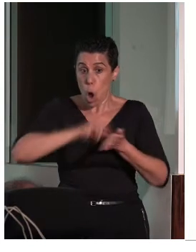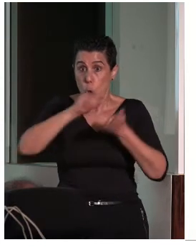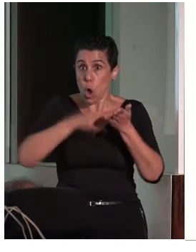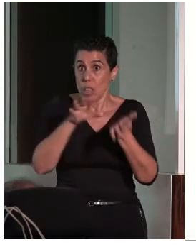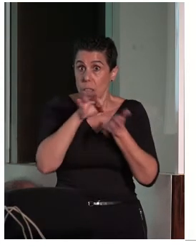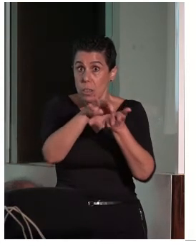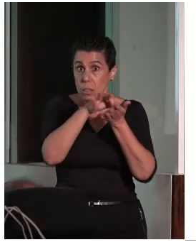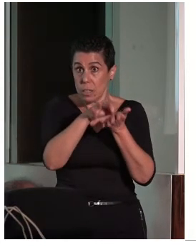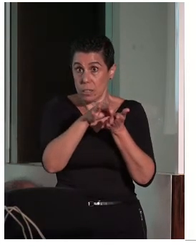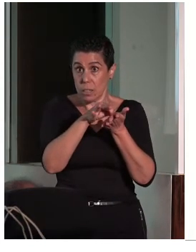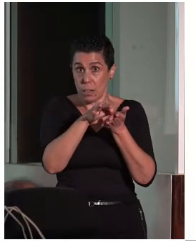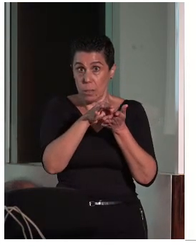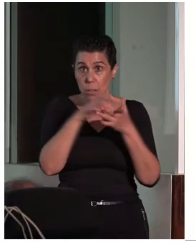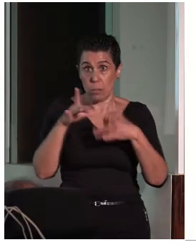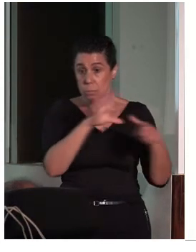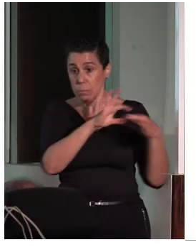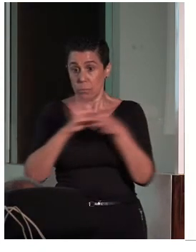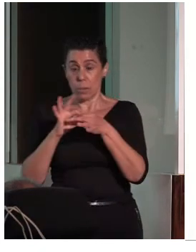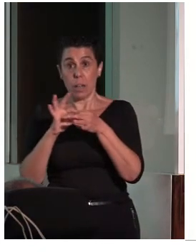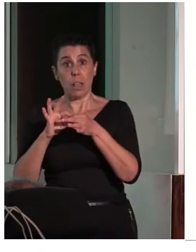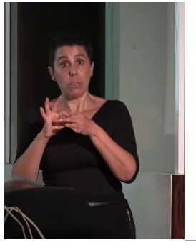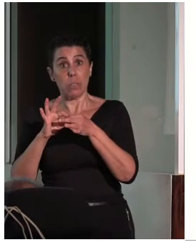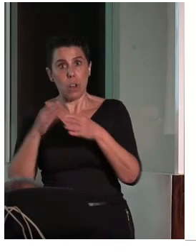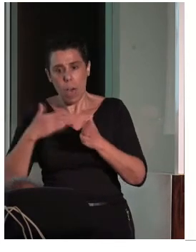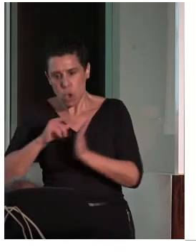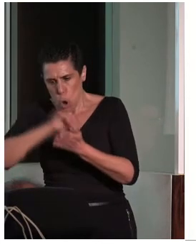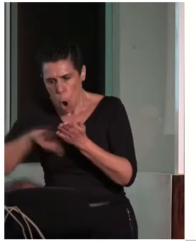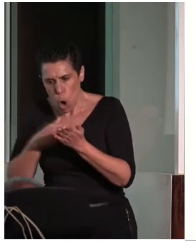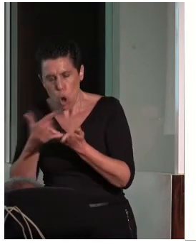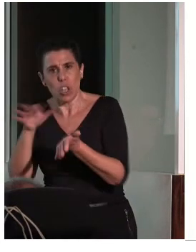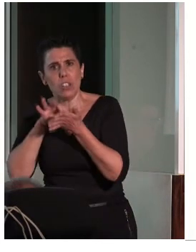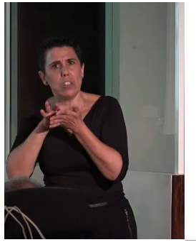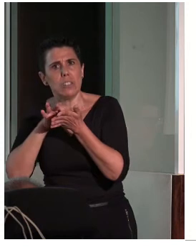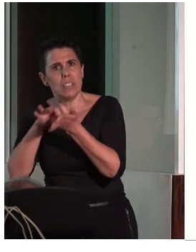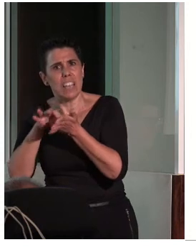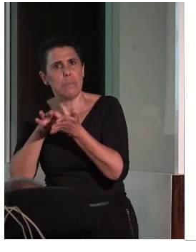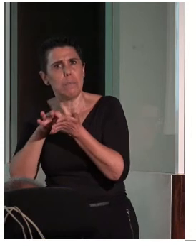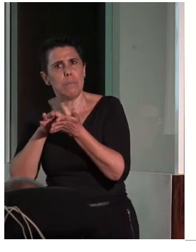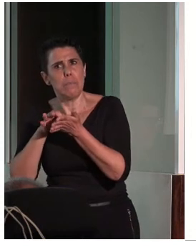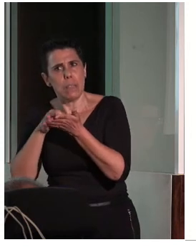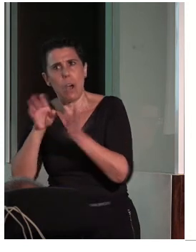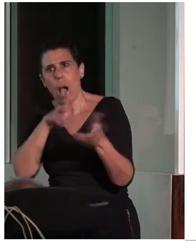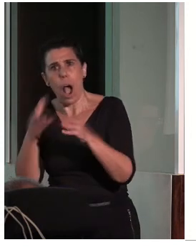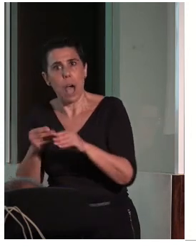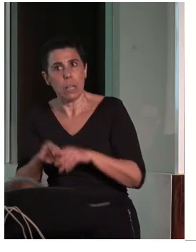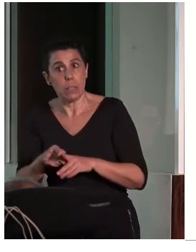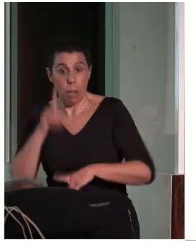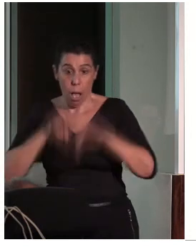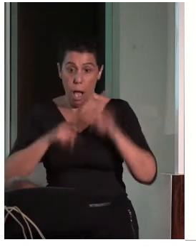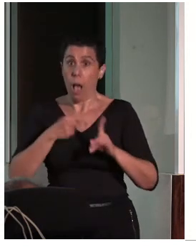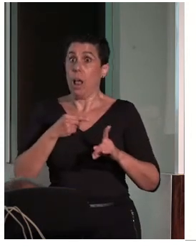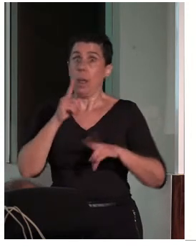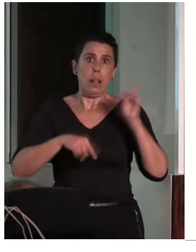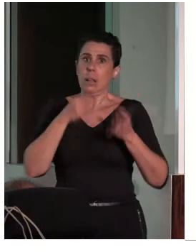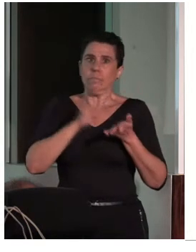corresponde con los servicios de accesibilidad contratados. Eso en algunas páginas, en algunas reservas no es así, no se